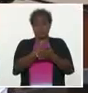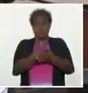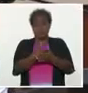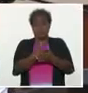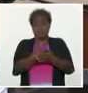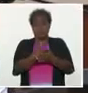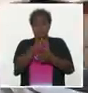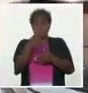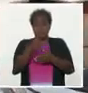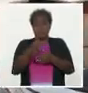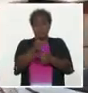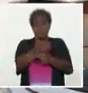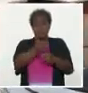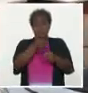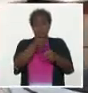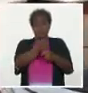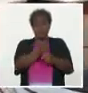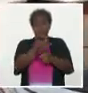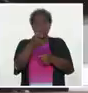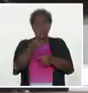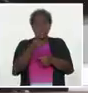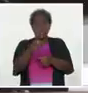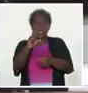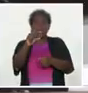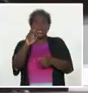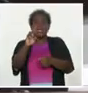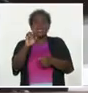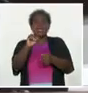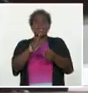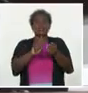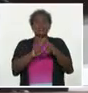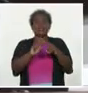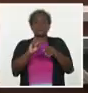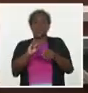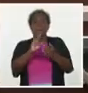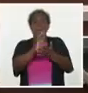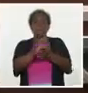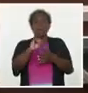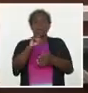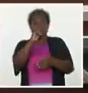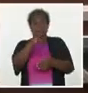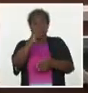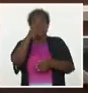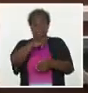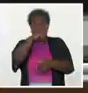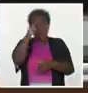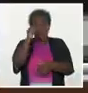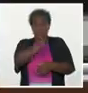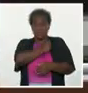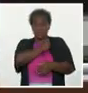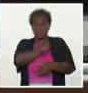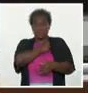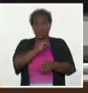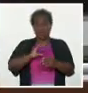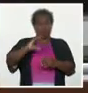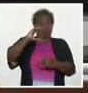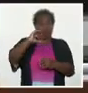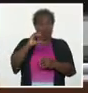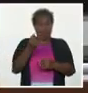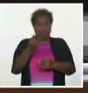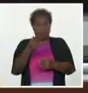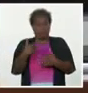que con el uso de criptomonedas desarrollan esquemas especulativos y buscan maximizar ganancias a través de